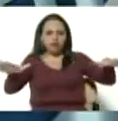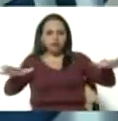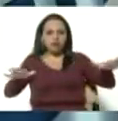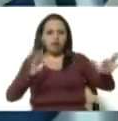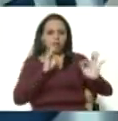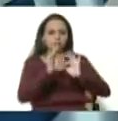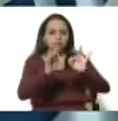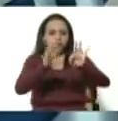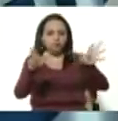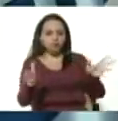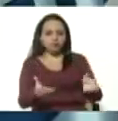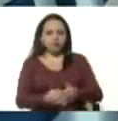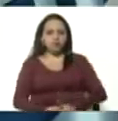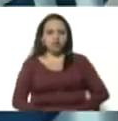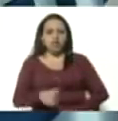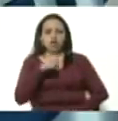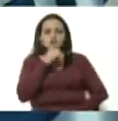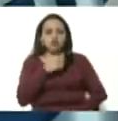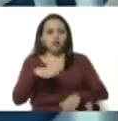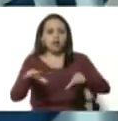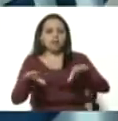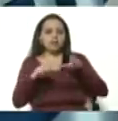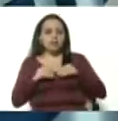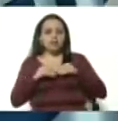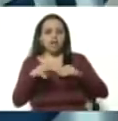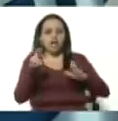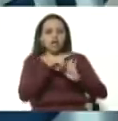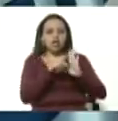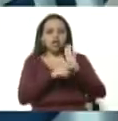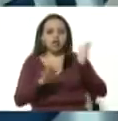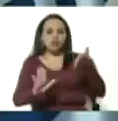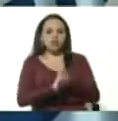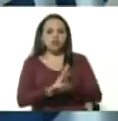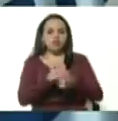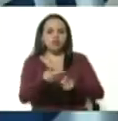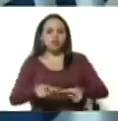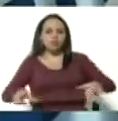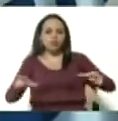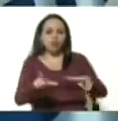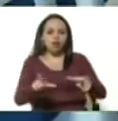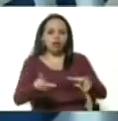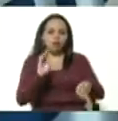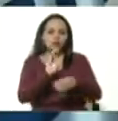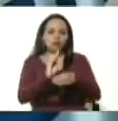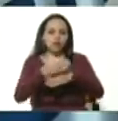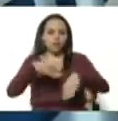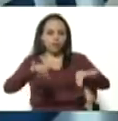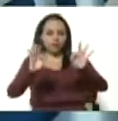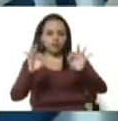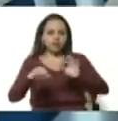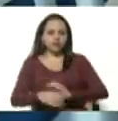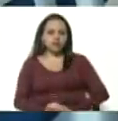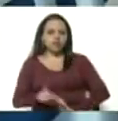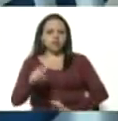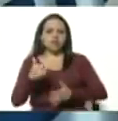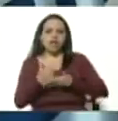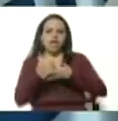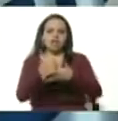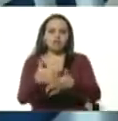incumplimiento al régimen especial de las zonas de seguridad favorecimiento bélico